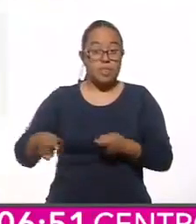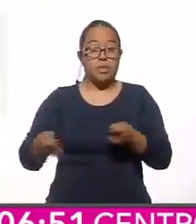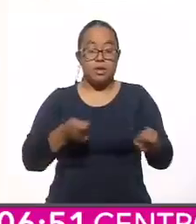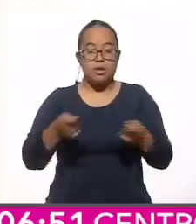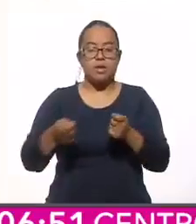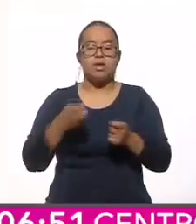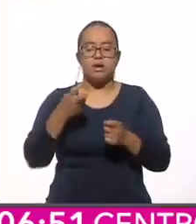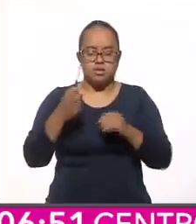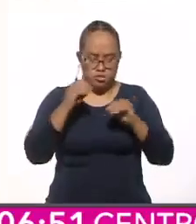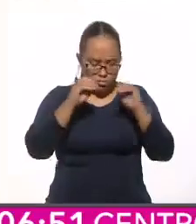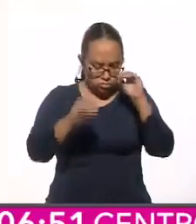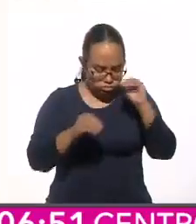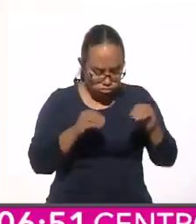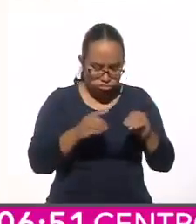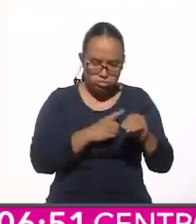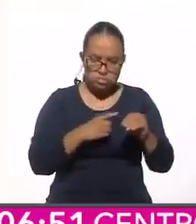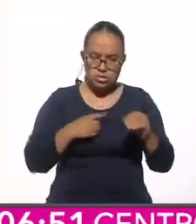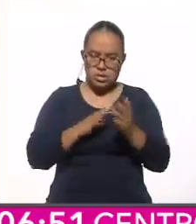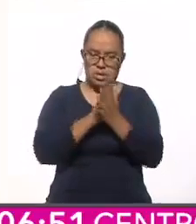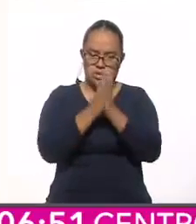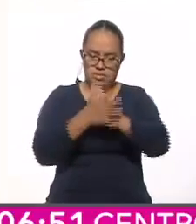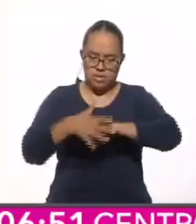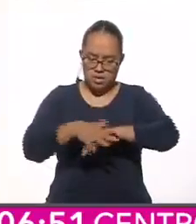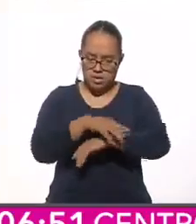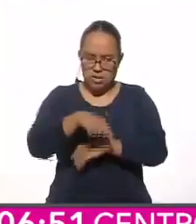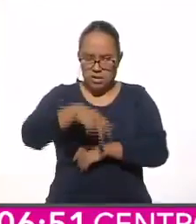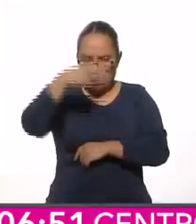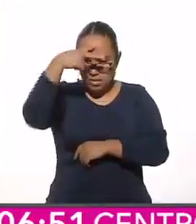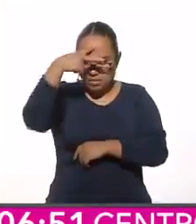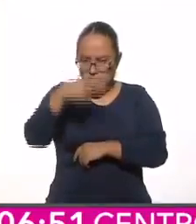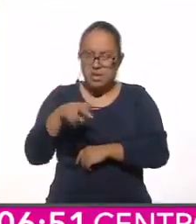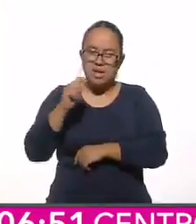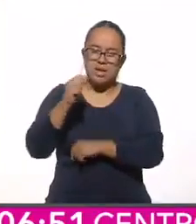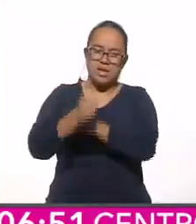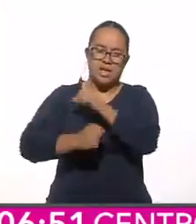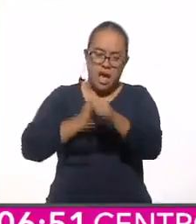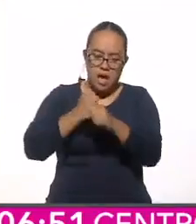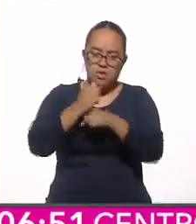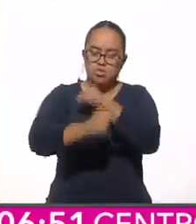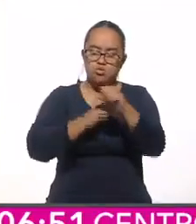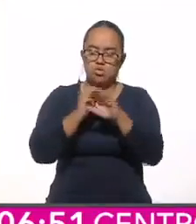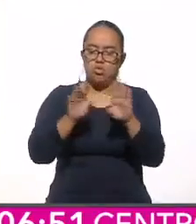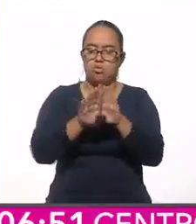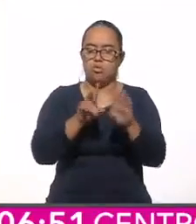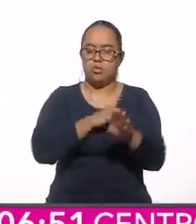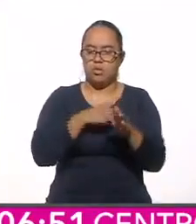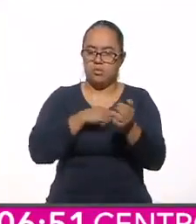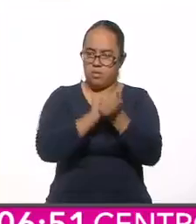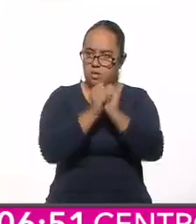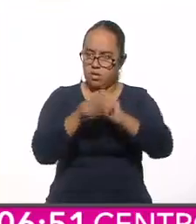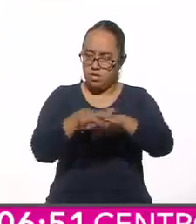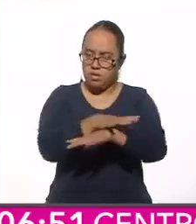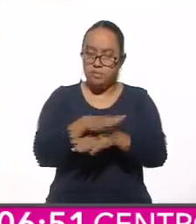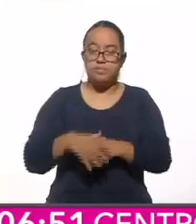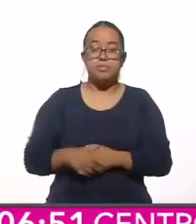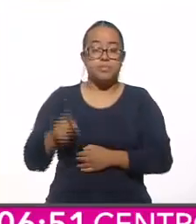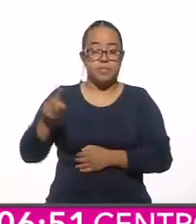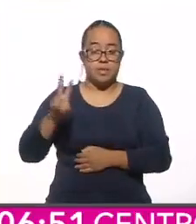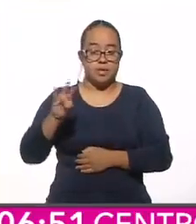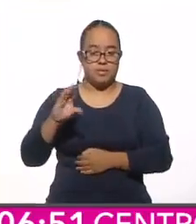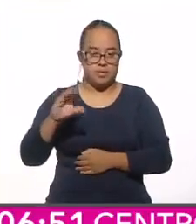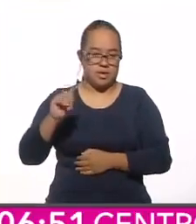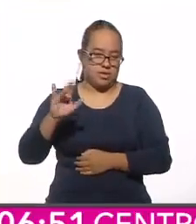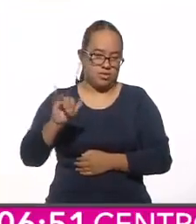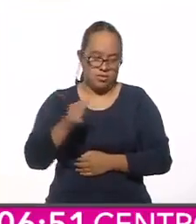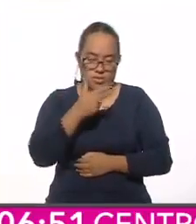bases por las que había de transitar nuestro país en las décadas siguientes. Guadalupe Victoria, nombre